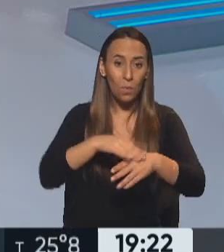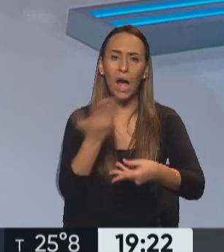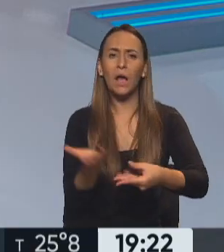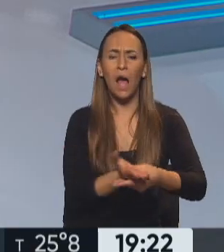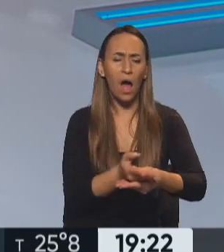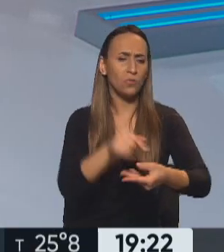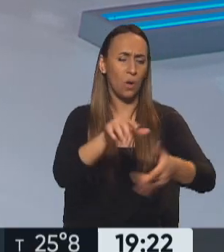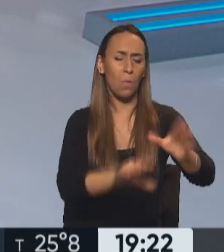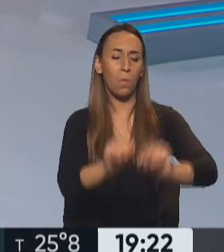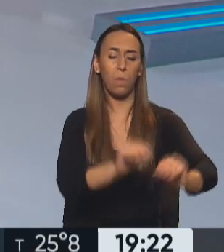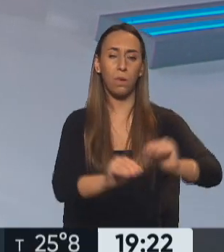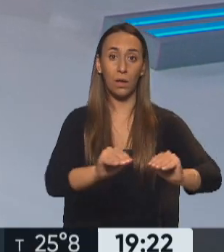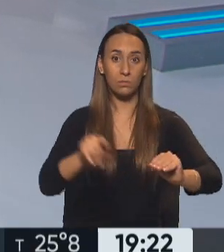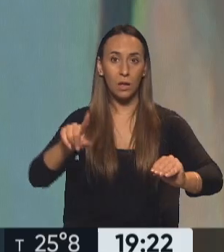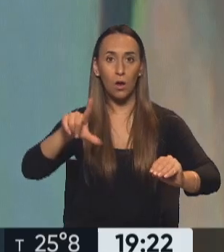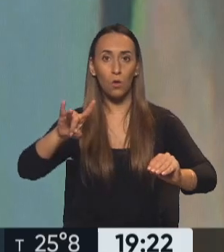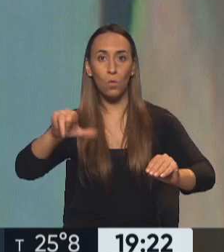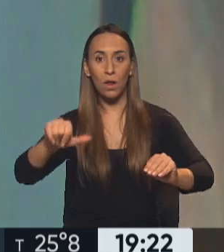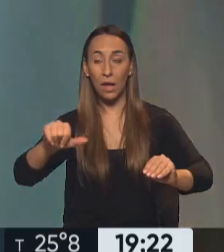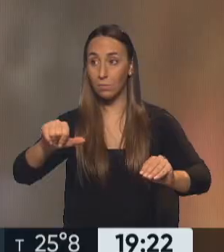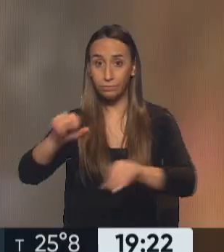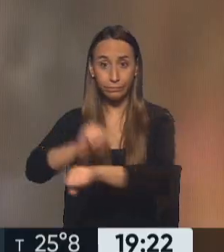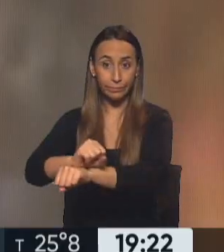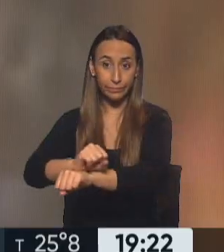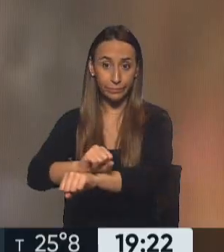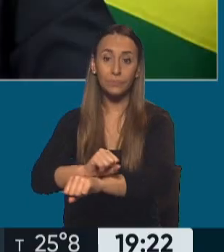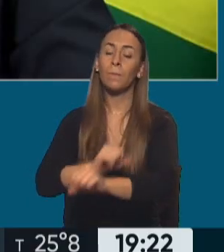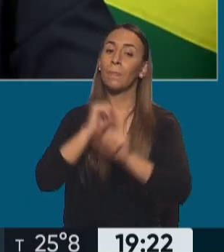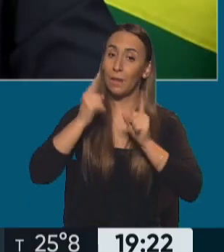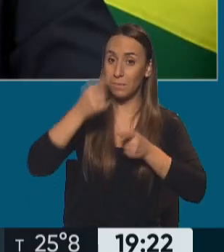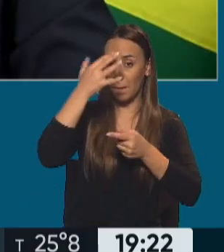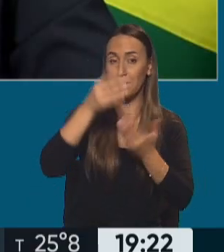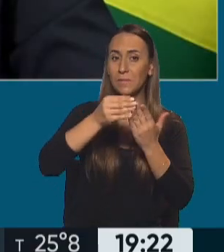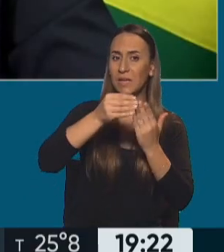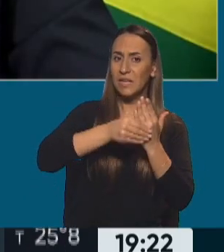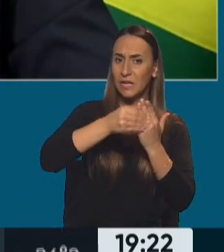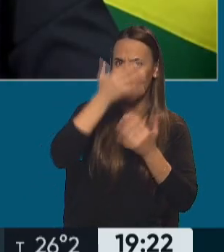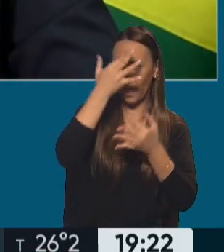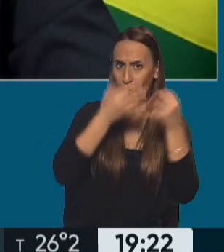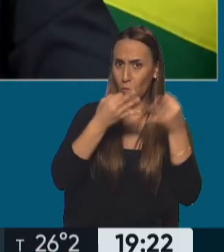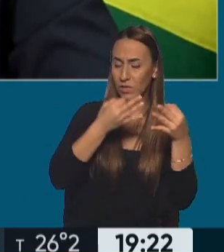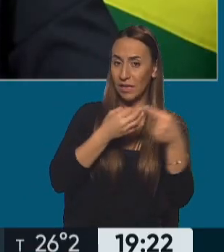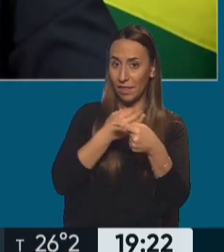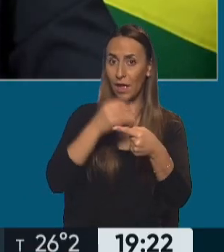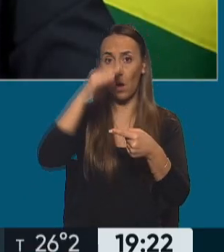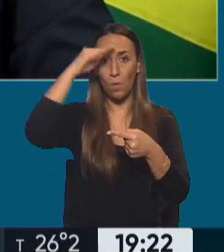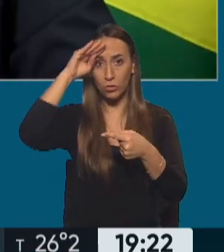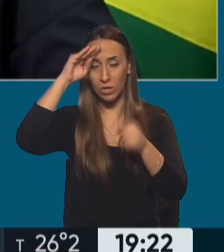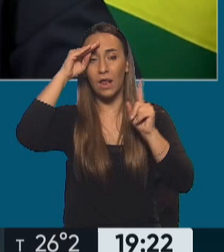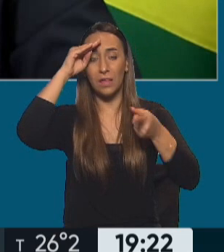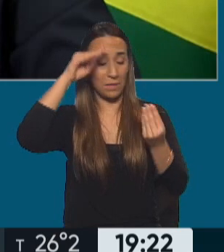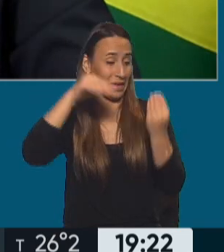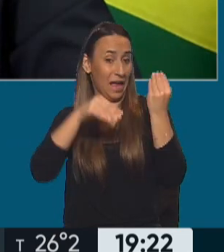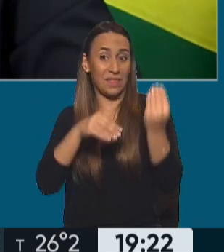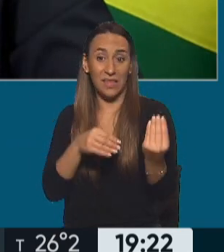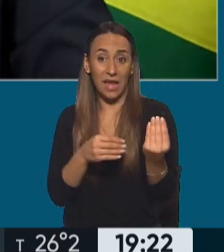días. También recordemos que fue ministro de justicia de Jair Bolsonaro, se peleó con Bolsonaro y fue candidato a presidente hasta